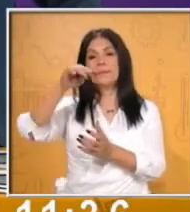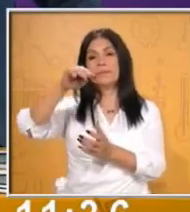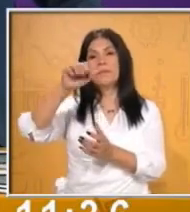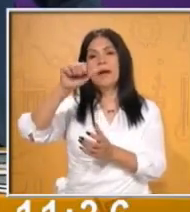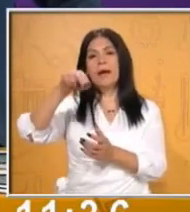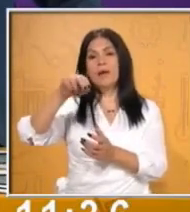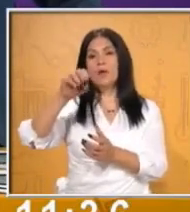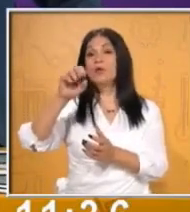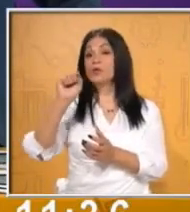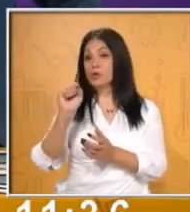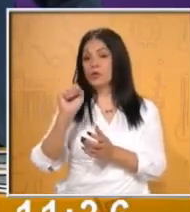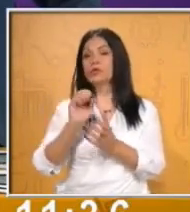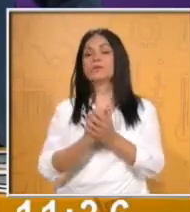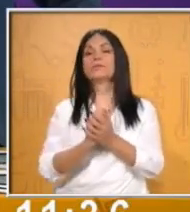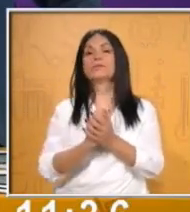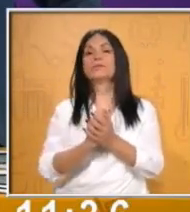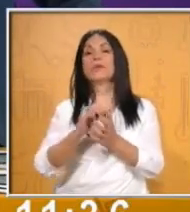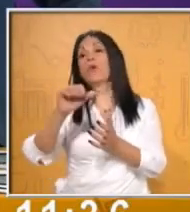Manualidad.